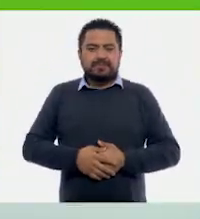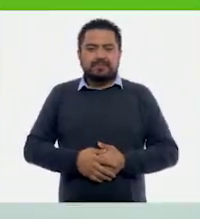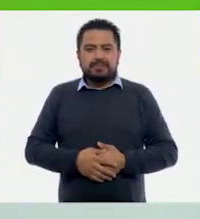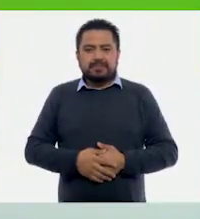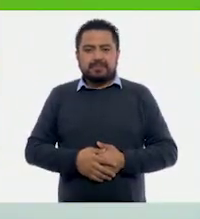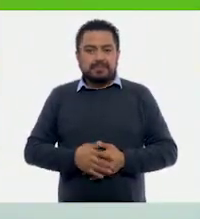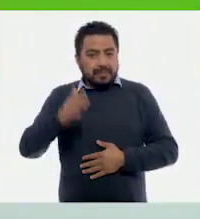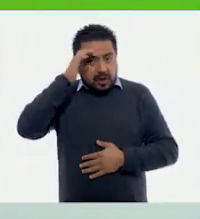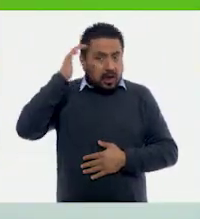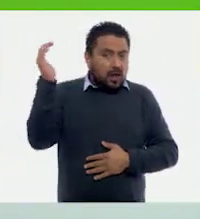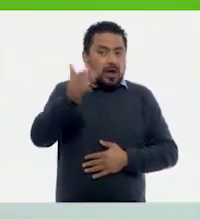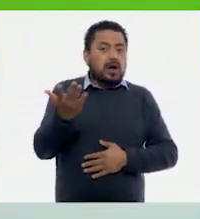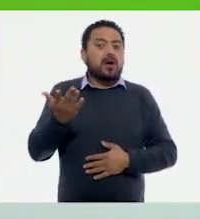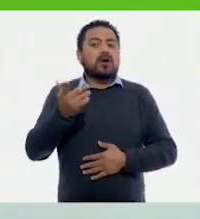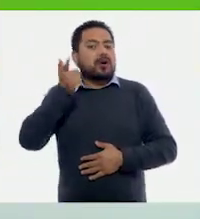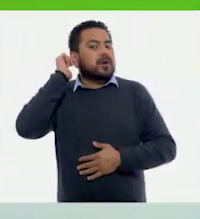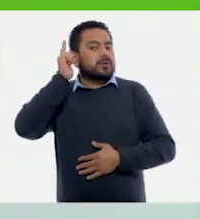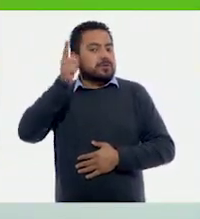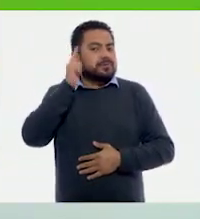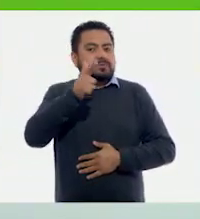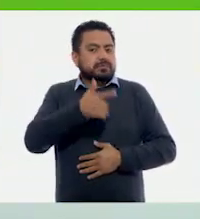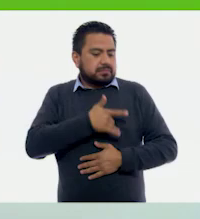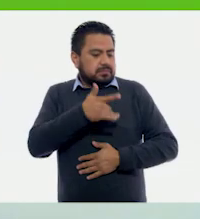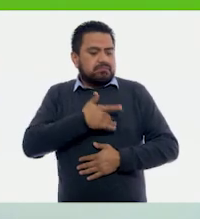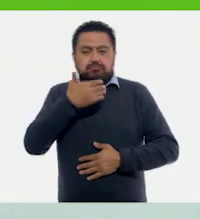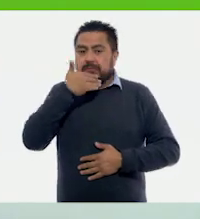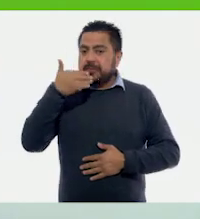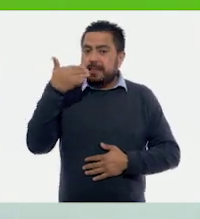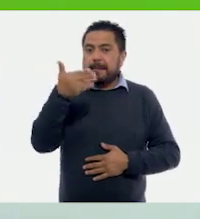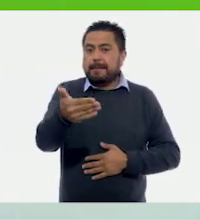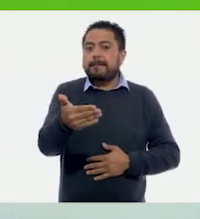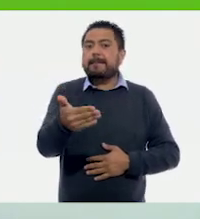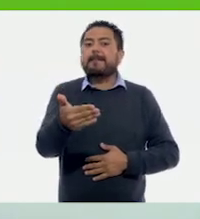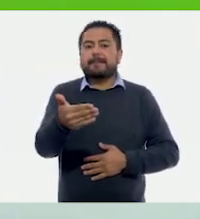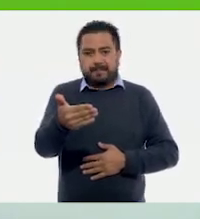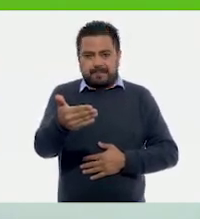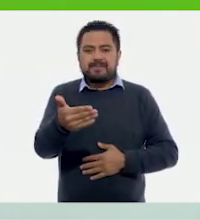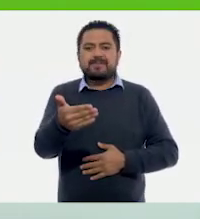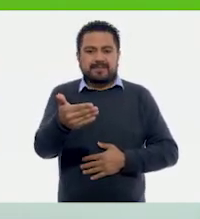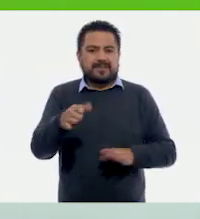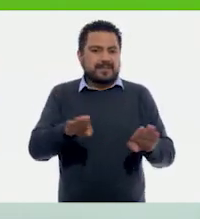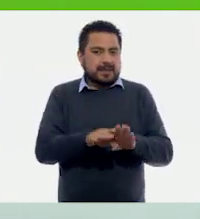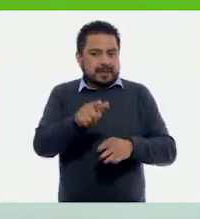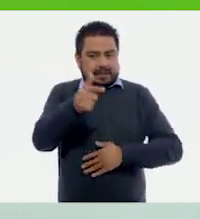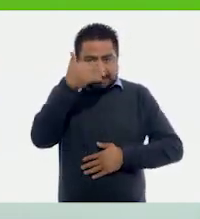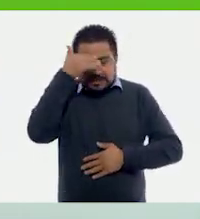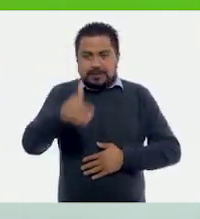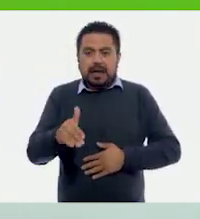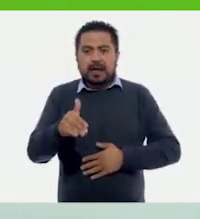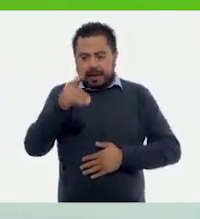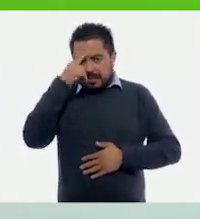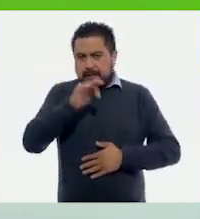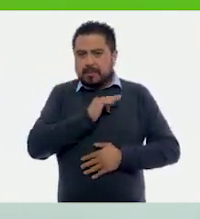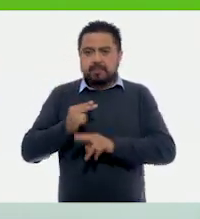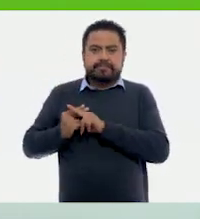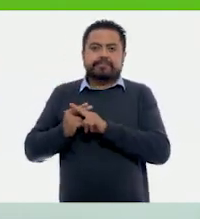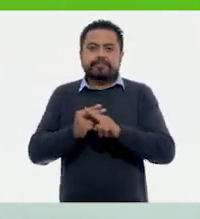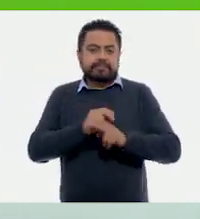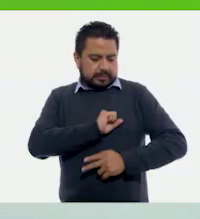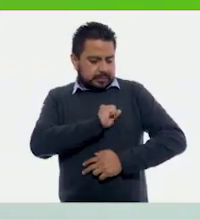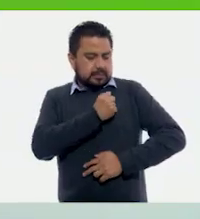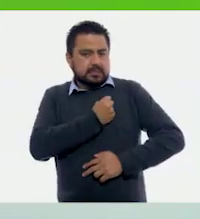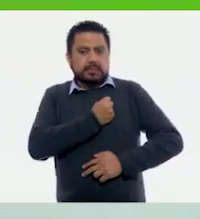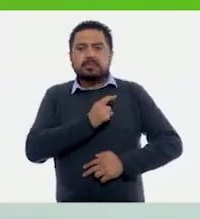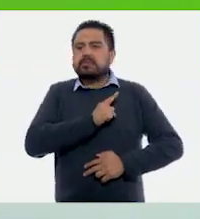¡Hola! Espero que estén muy bien. Como ya saben, para mantenernos sanos